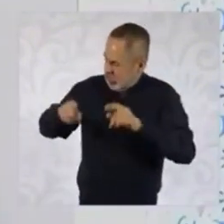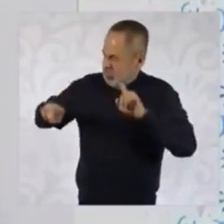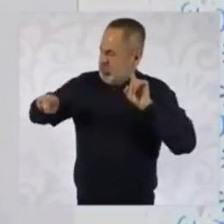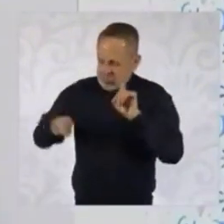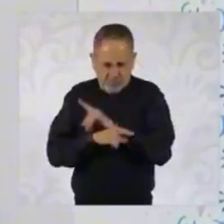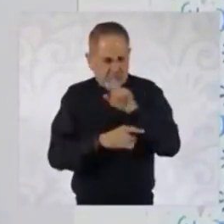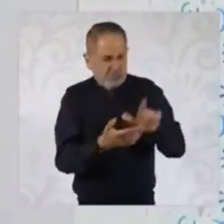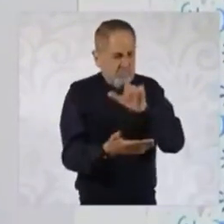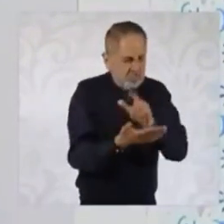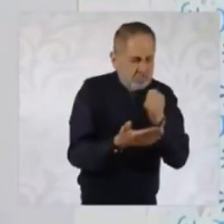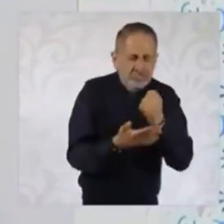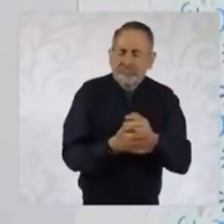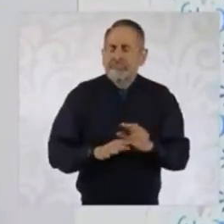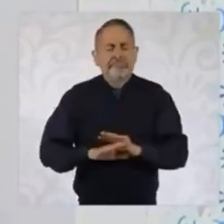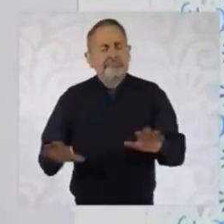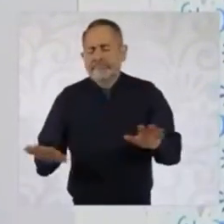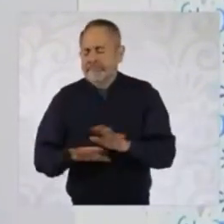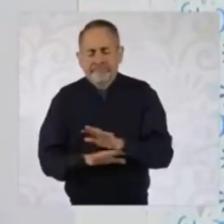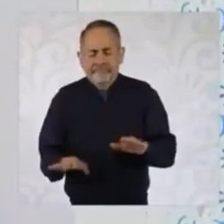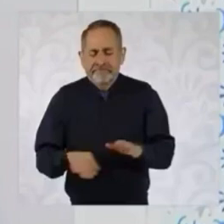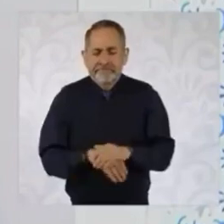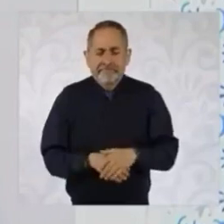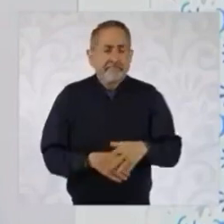Yo tengo un mandato popular.